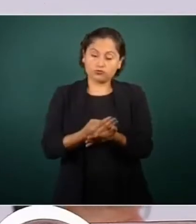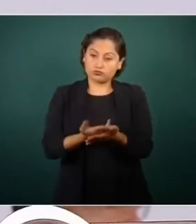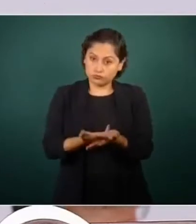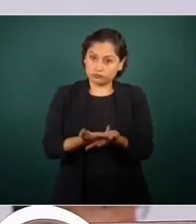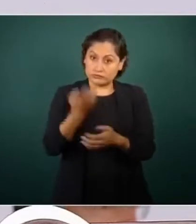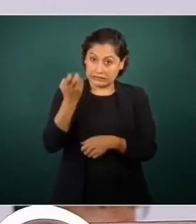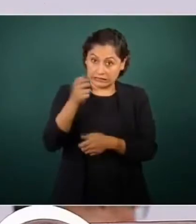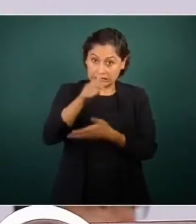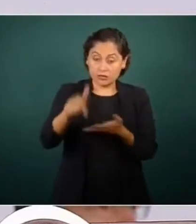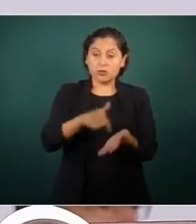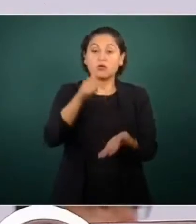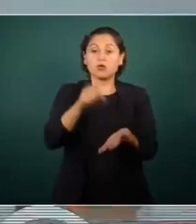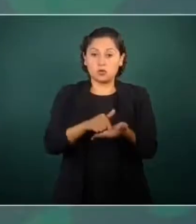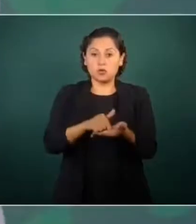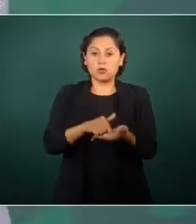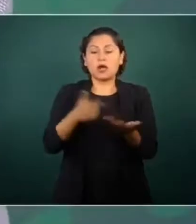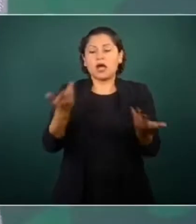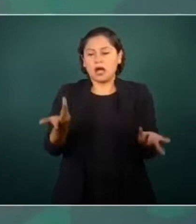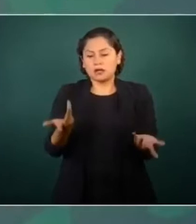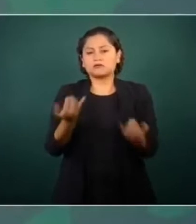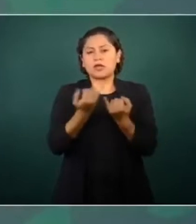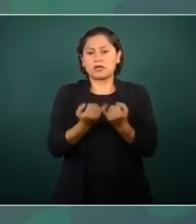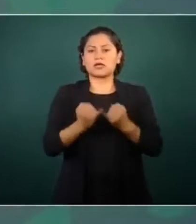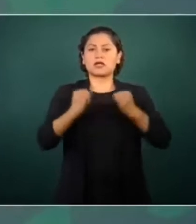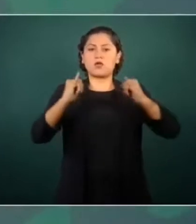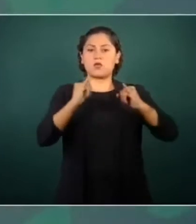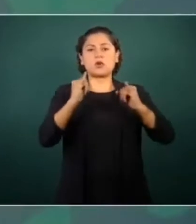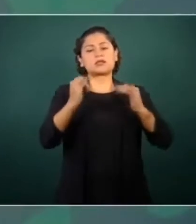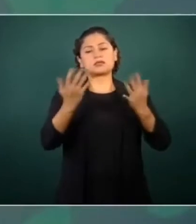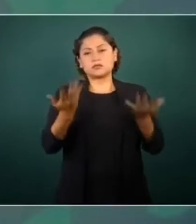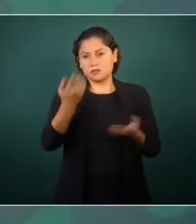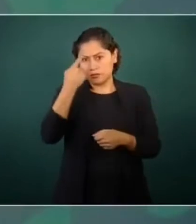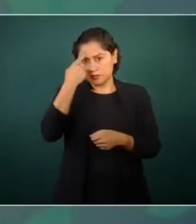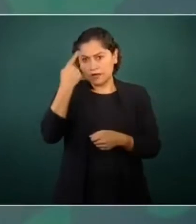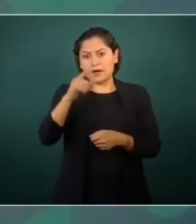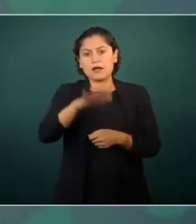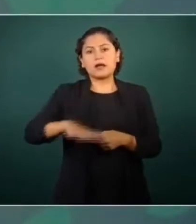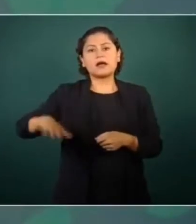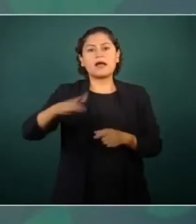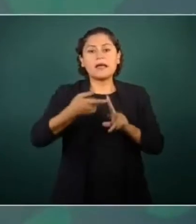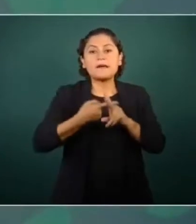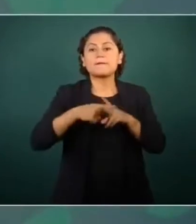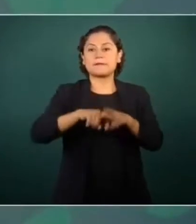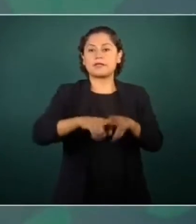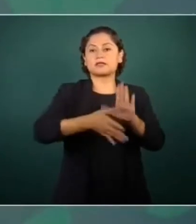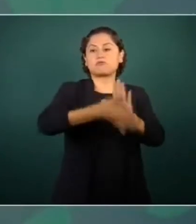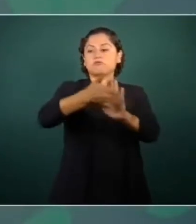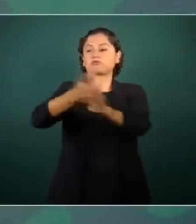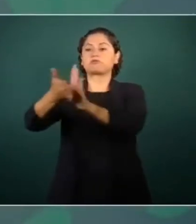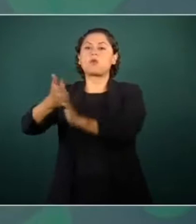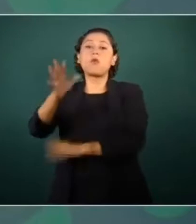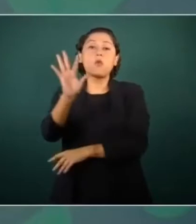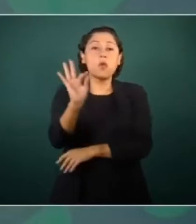simbólicamente más de 40 obras de desarrollo